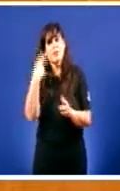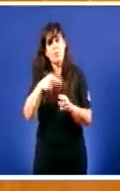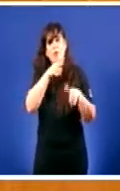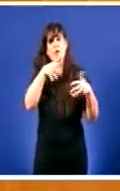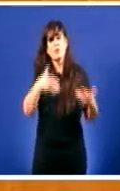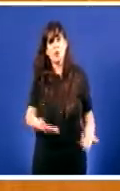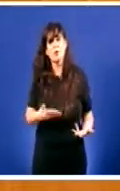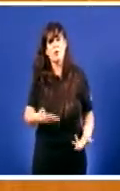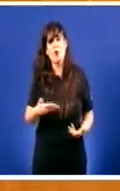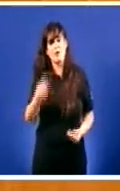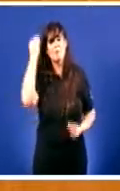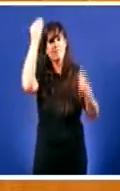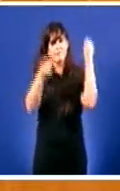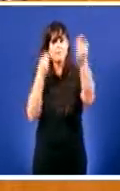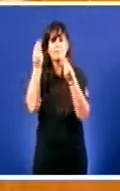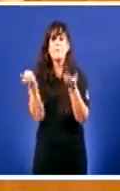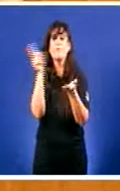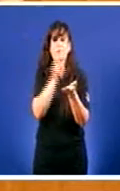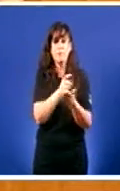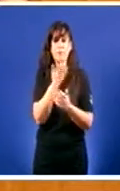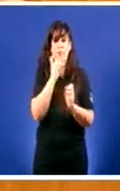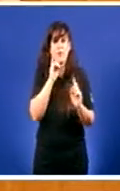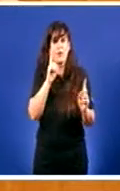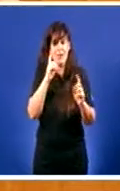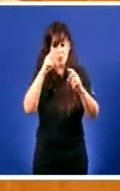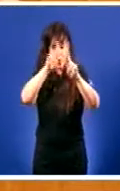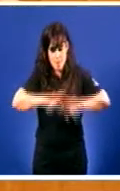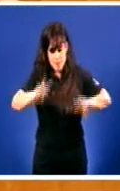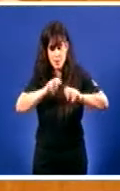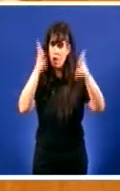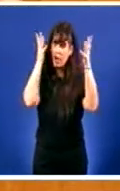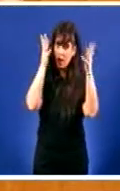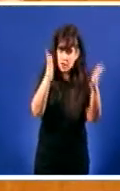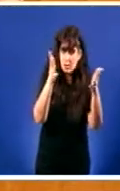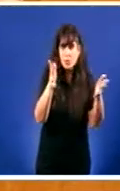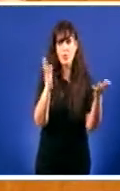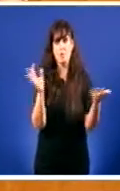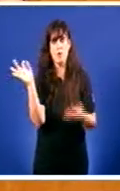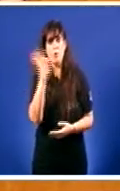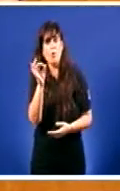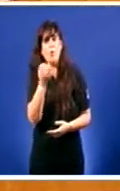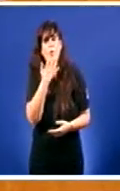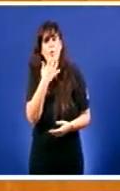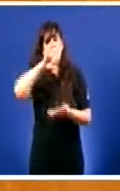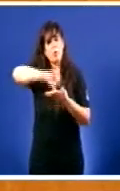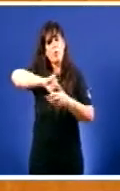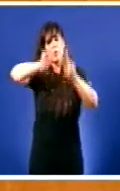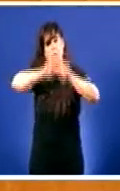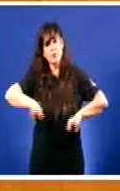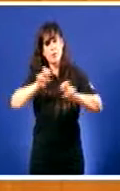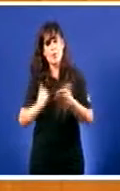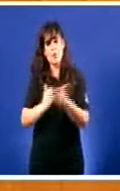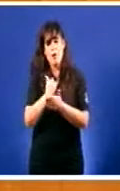dotación do servicio Polo tanto O asesoramento e a investigación O desmantelamento que están a sufrir Como vemos no Centro de Investigación Sagradas de